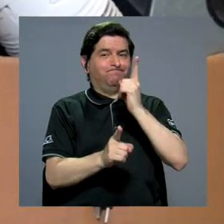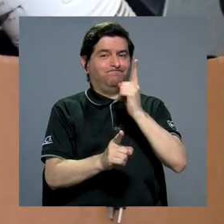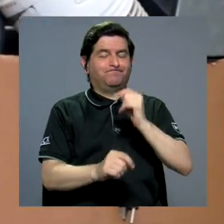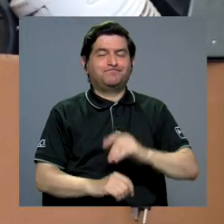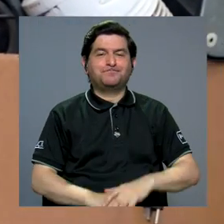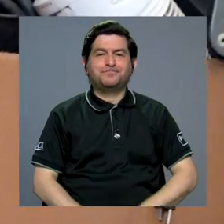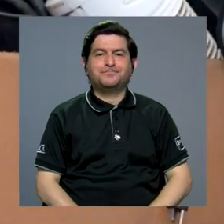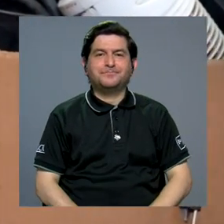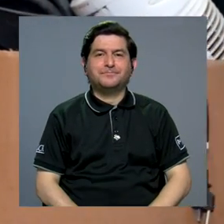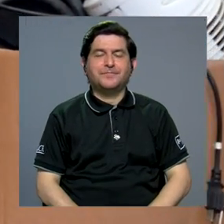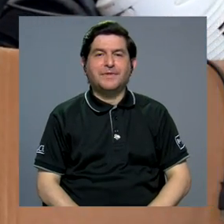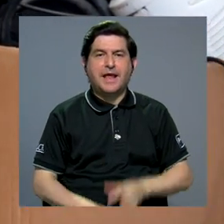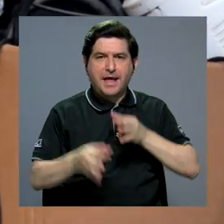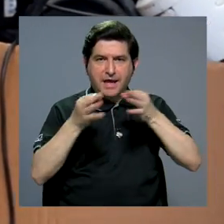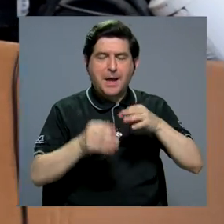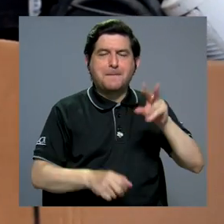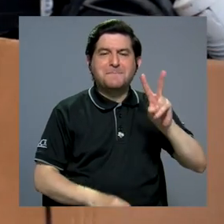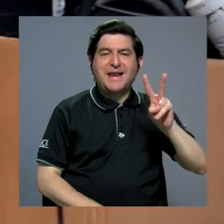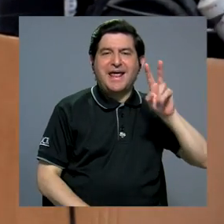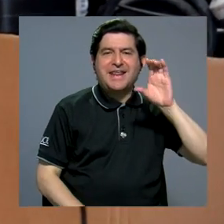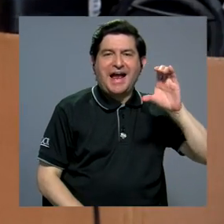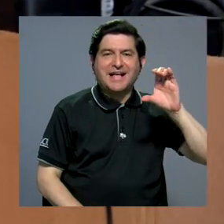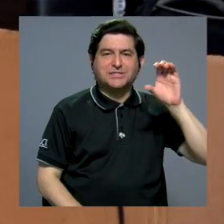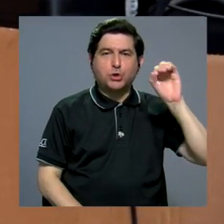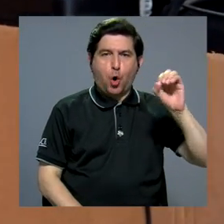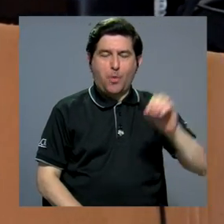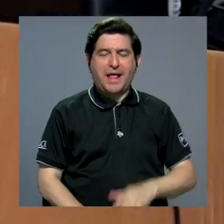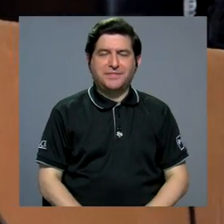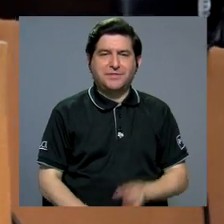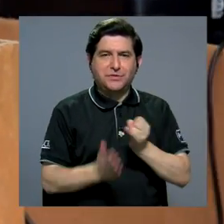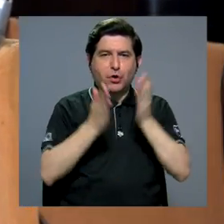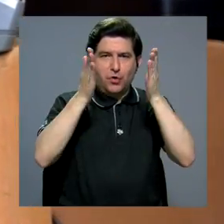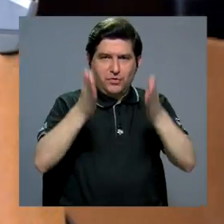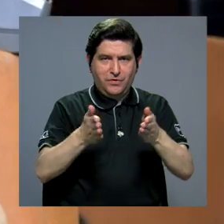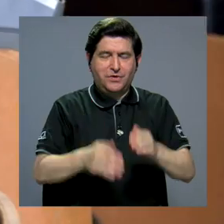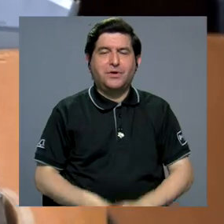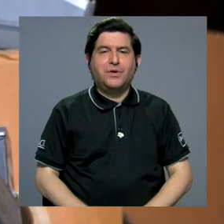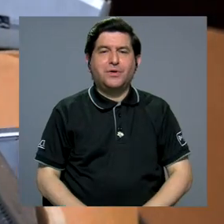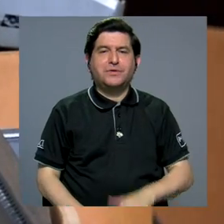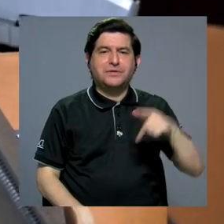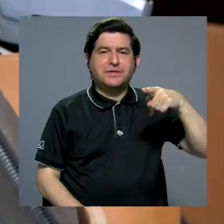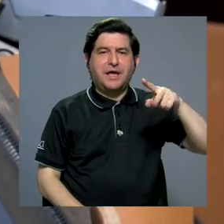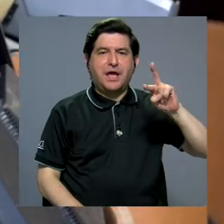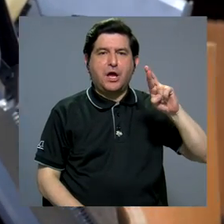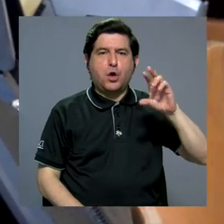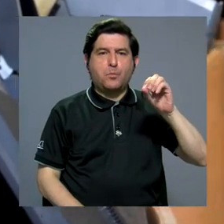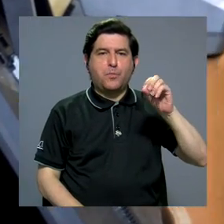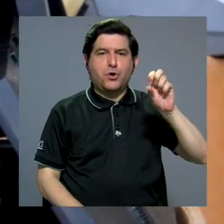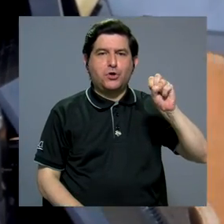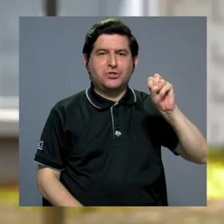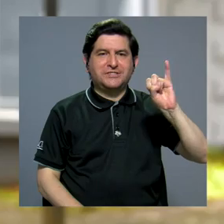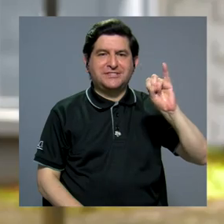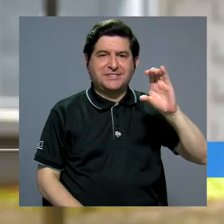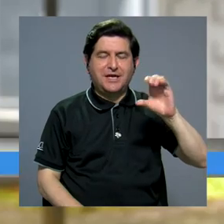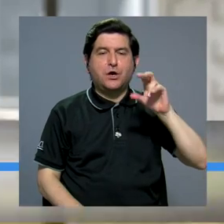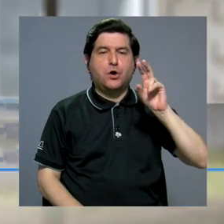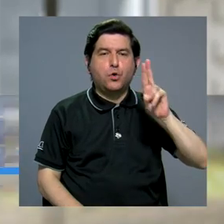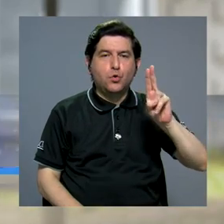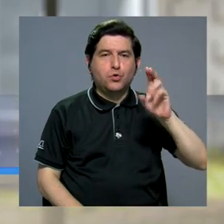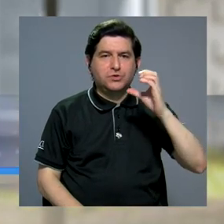sea la más adecuada, según explica Valeria Castro Obando, investigadora del ProSIC-UCR. Definitivamente